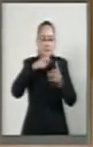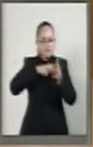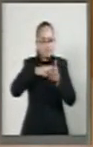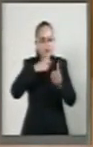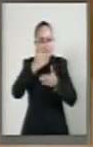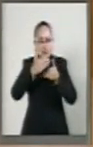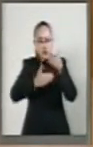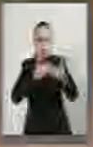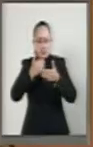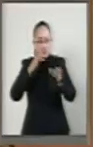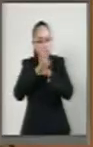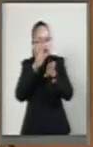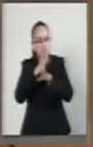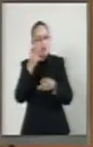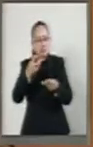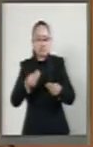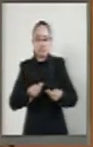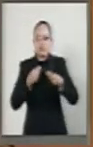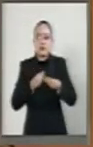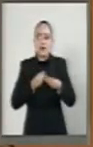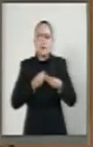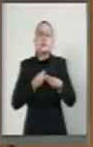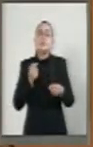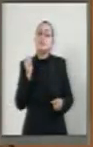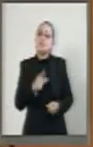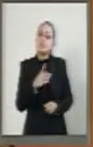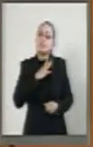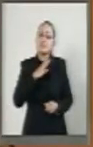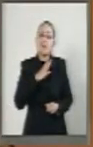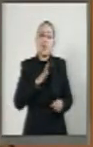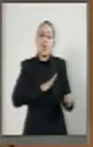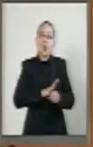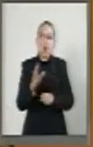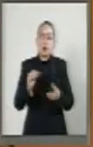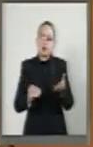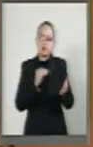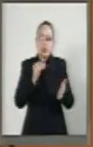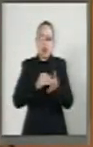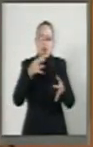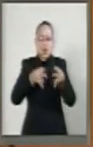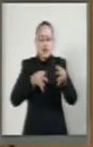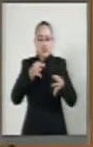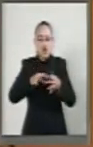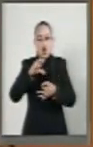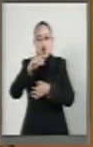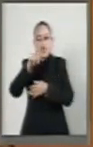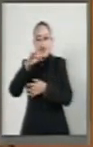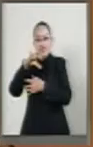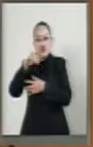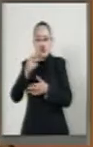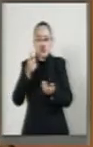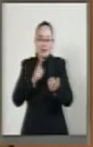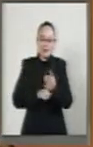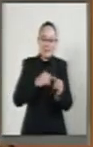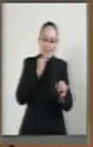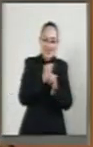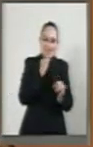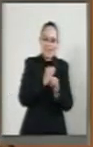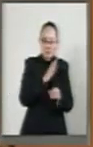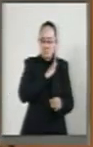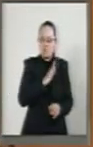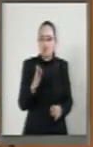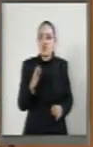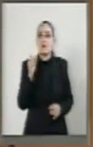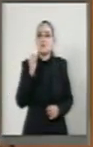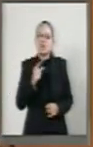de procedimientos. Entre tales medidas, se encuentra la implementación del juicio contencioso administrativo en línea, distinto del